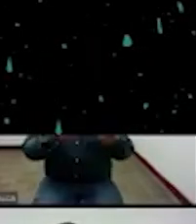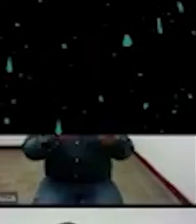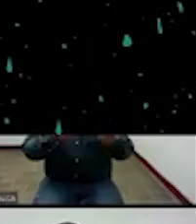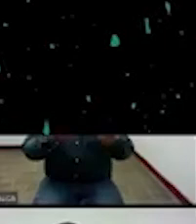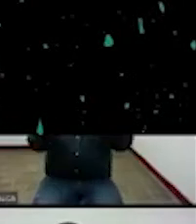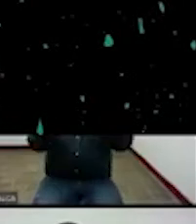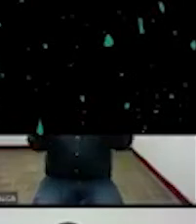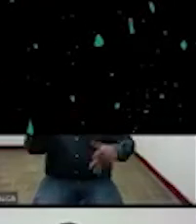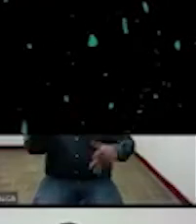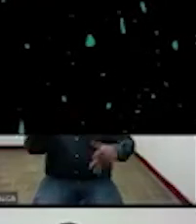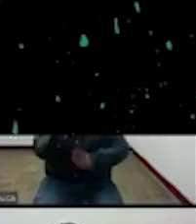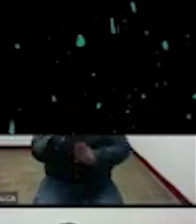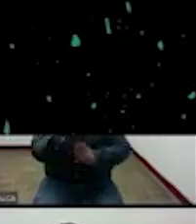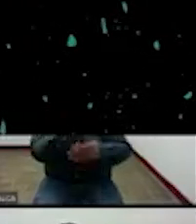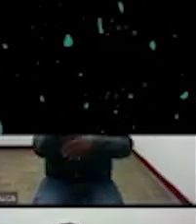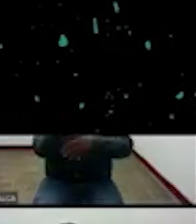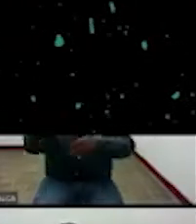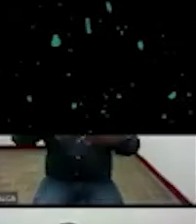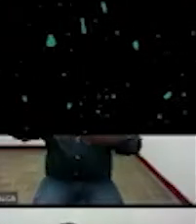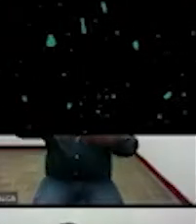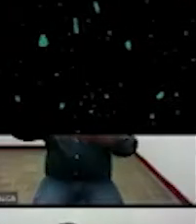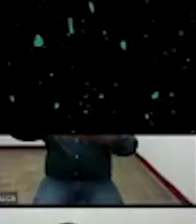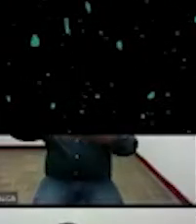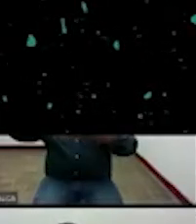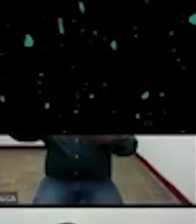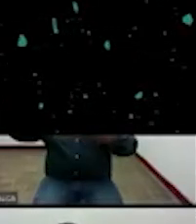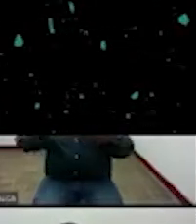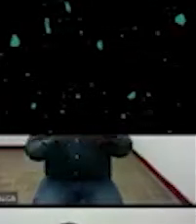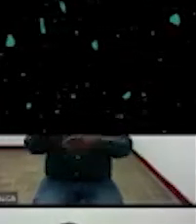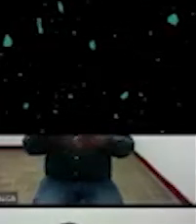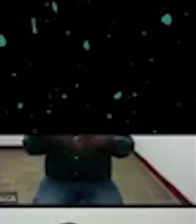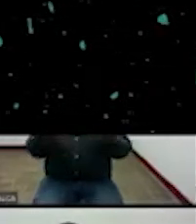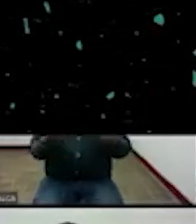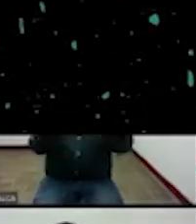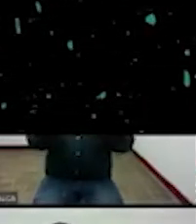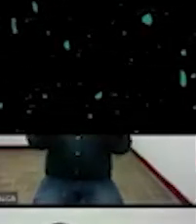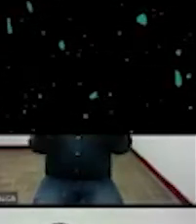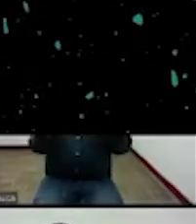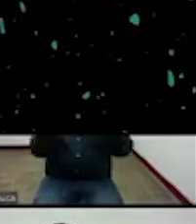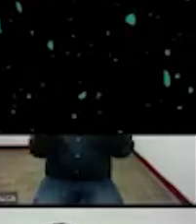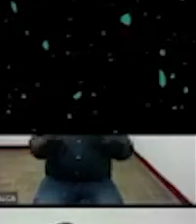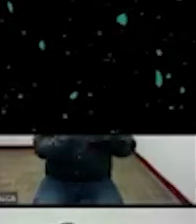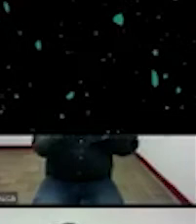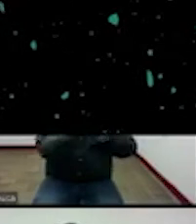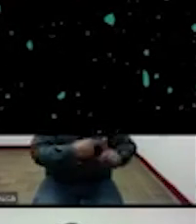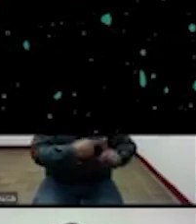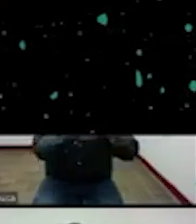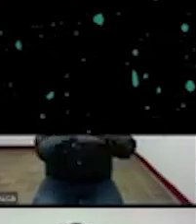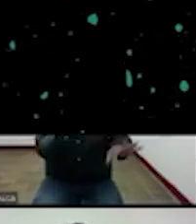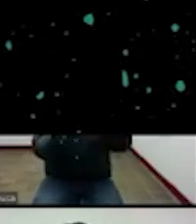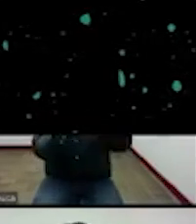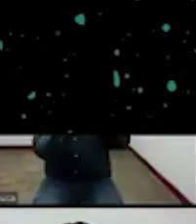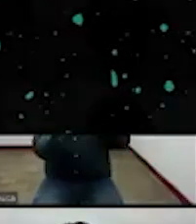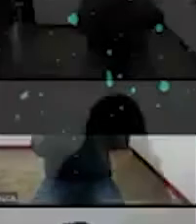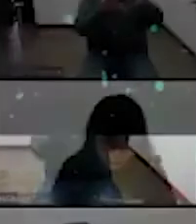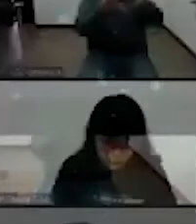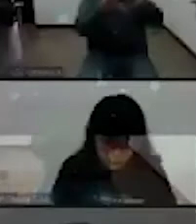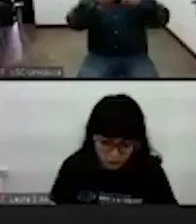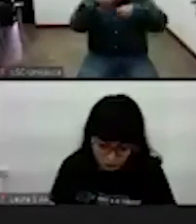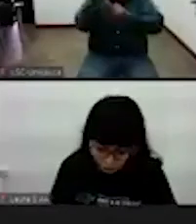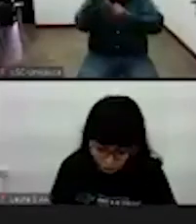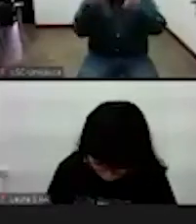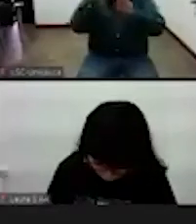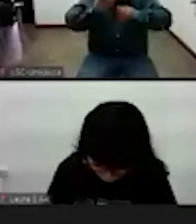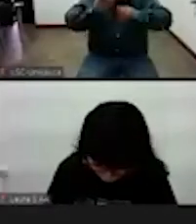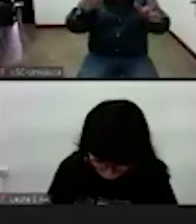modernidad se le debe sacar lo mejor que tenga si lo tiene digo yo también se le puede discutir a este punto